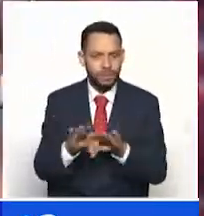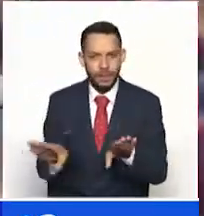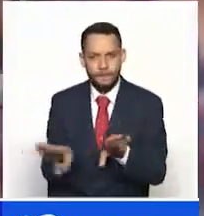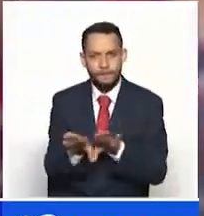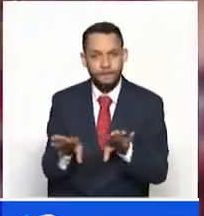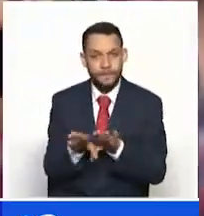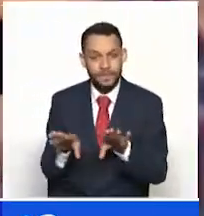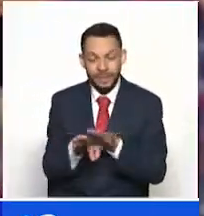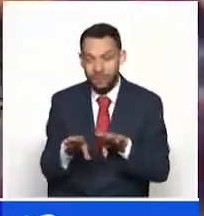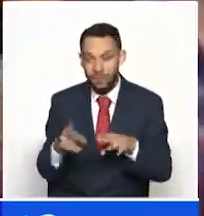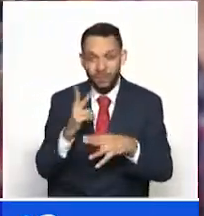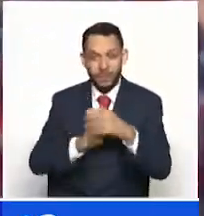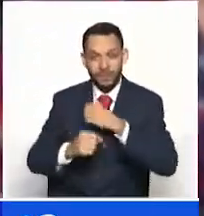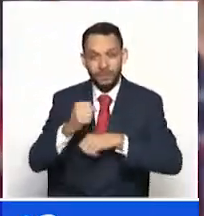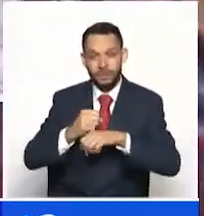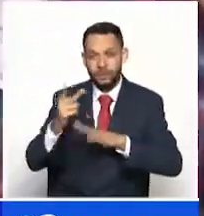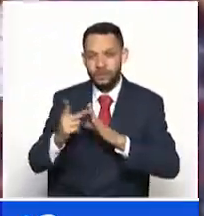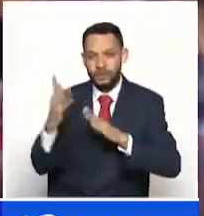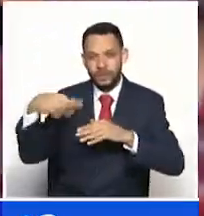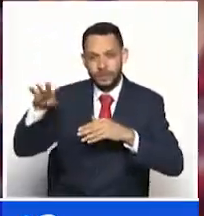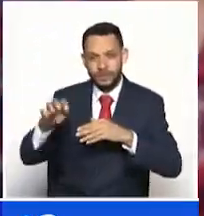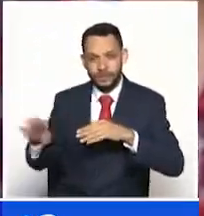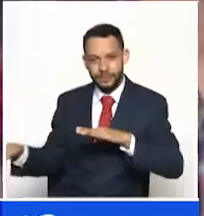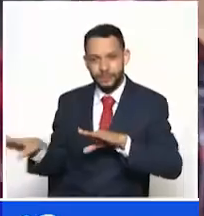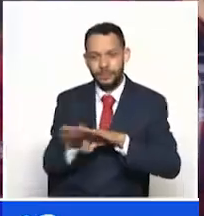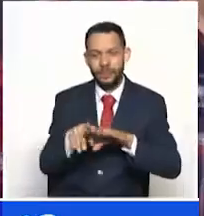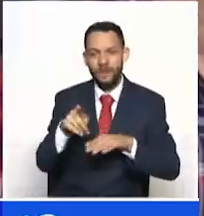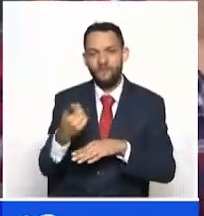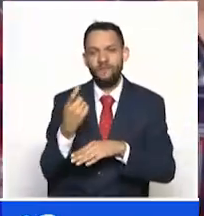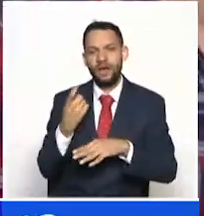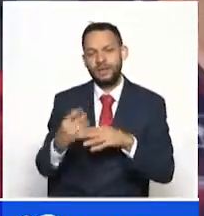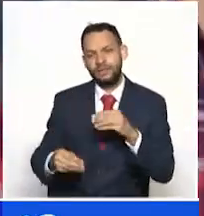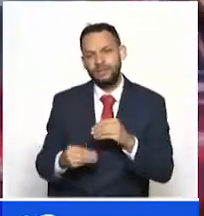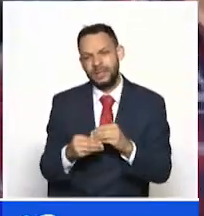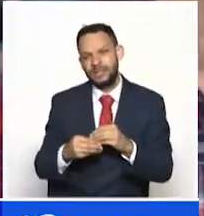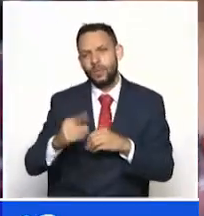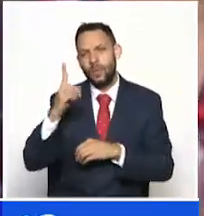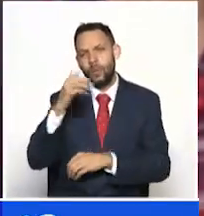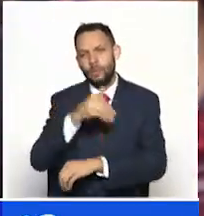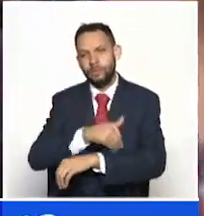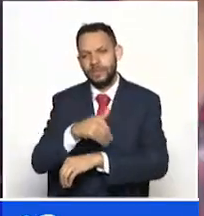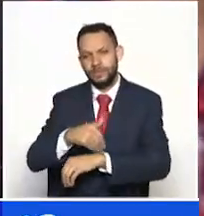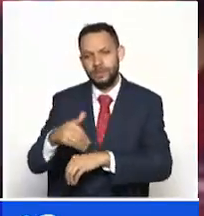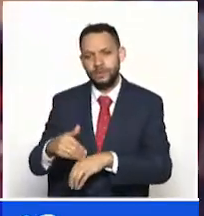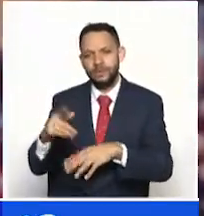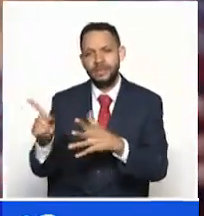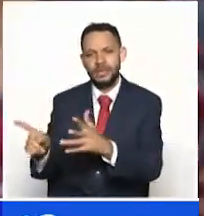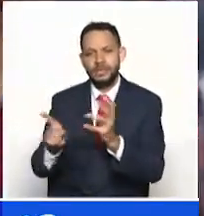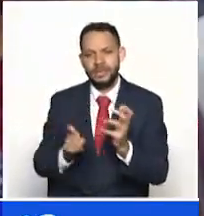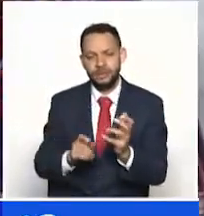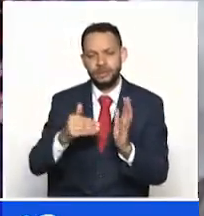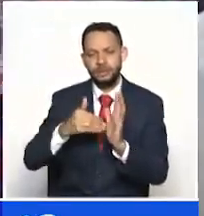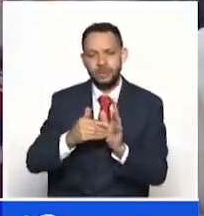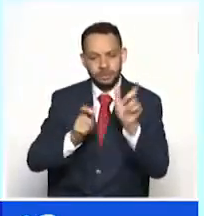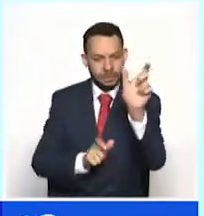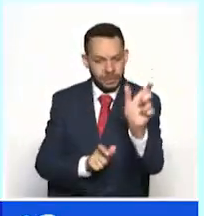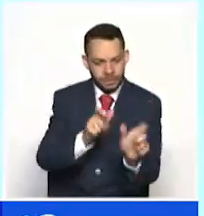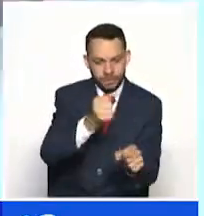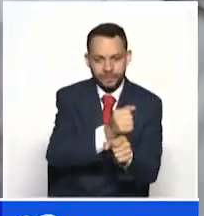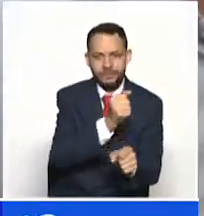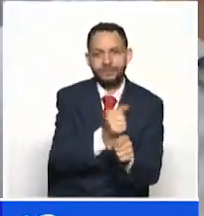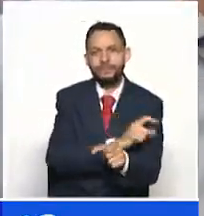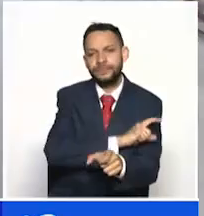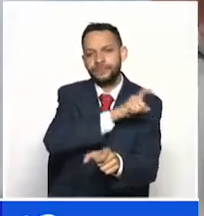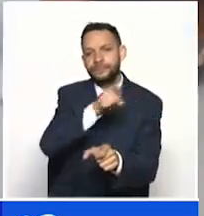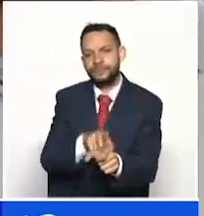Colombia antes de la pandemia le faltan todavía al país un millón seiscientos mil puestos de trabajo. En el caso de la